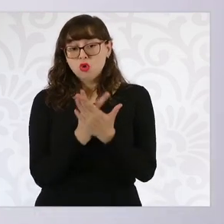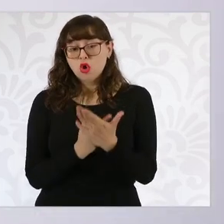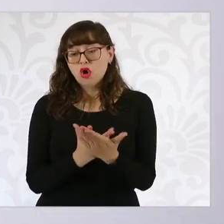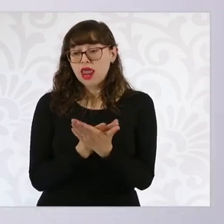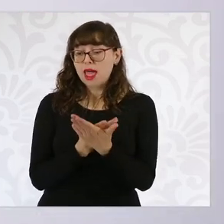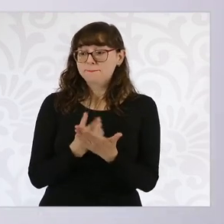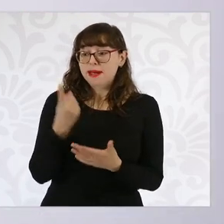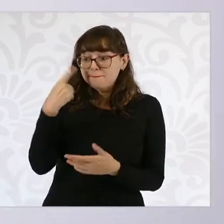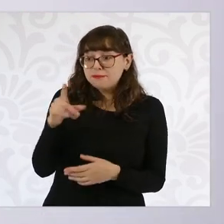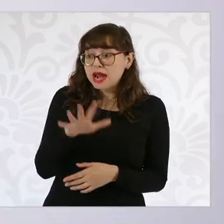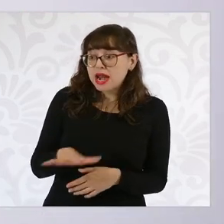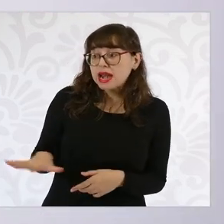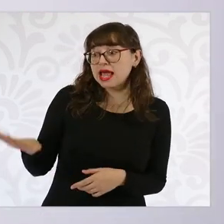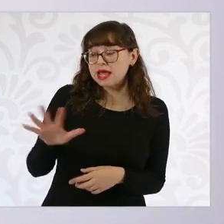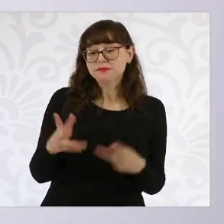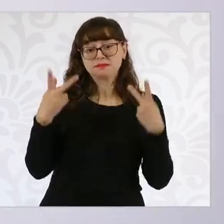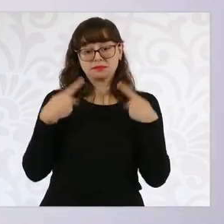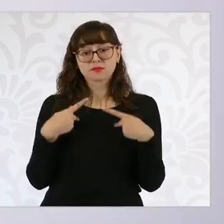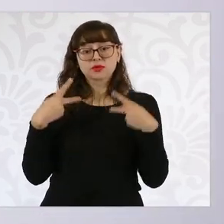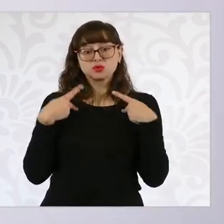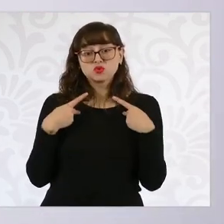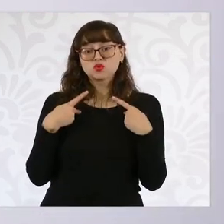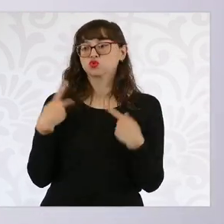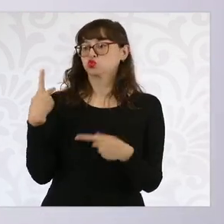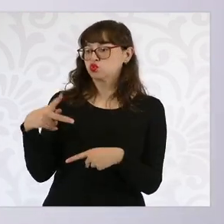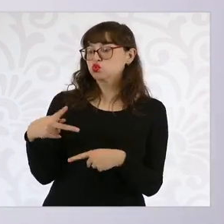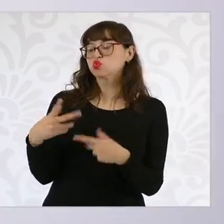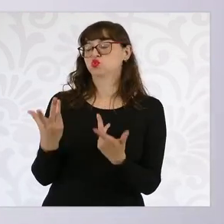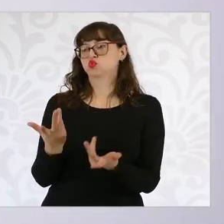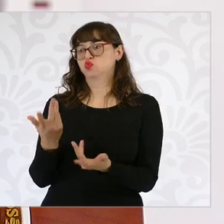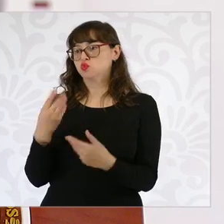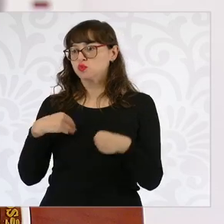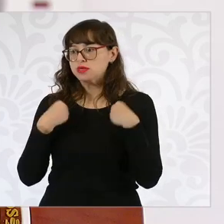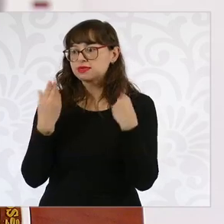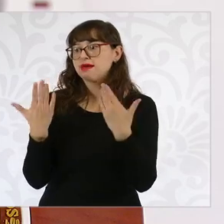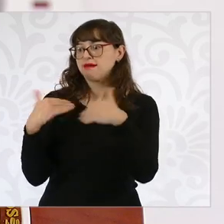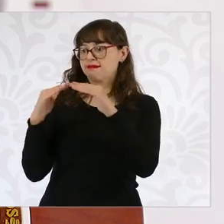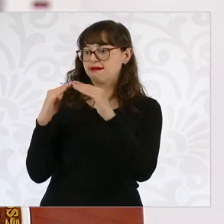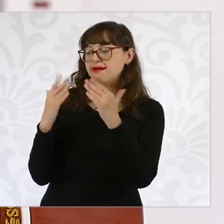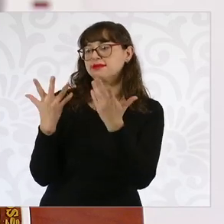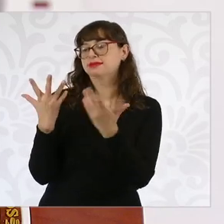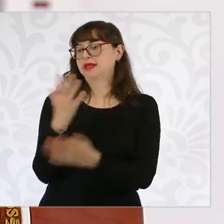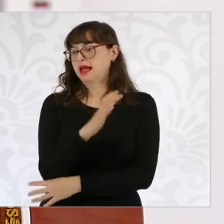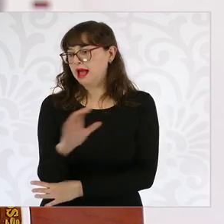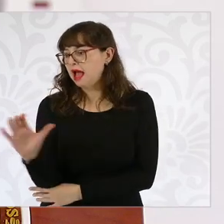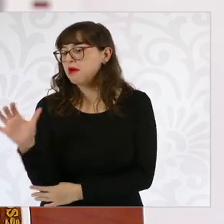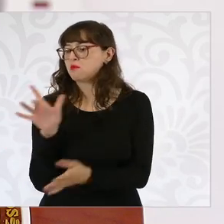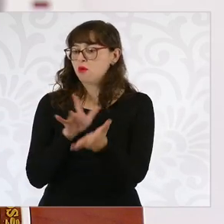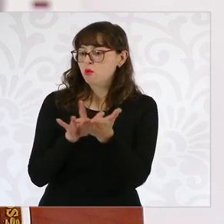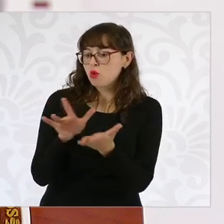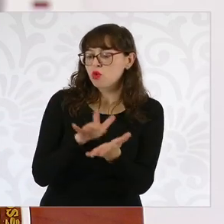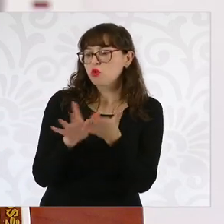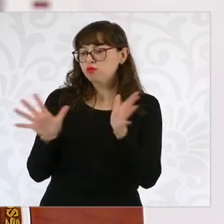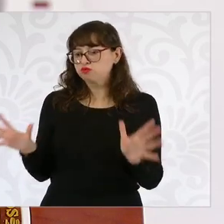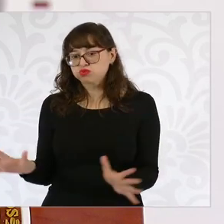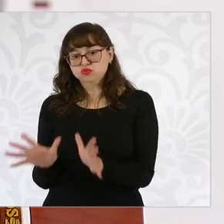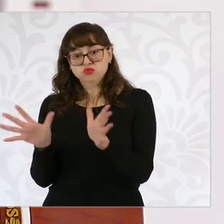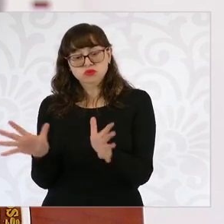pensión adulto mayor sea un derecho, el apoyo que deben tener los campesinos, pequeños productores sea un